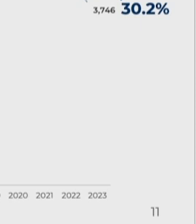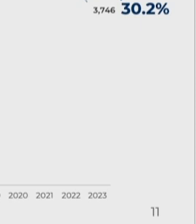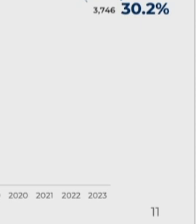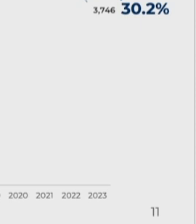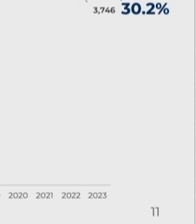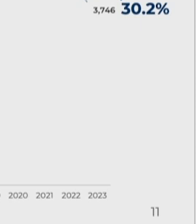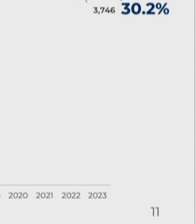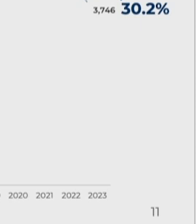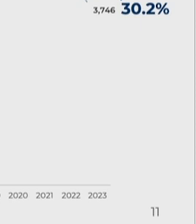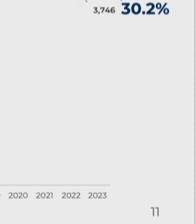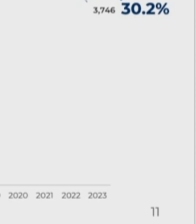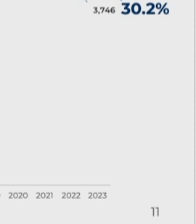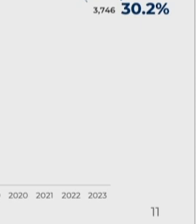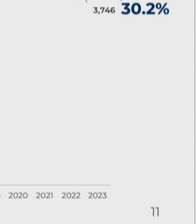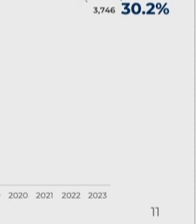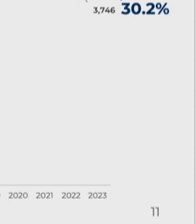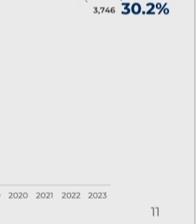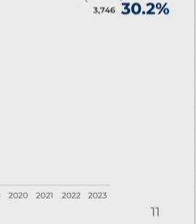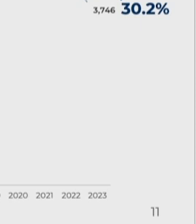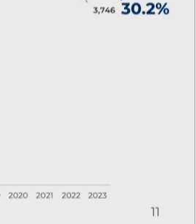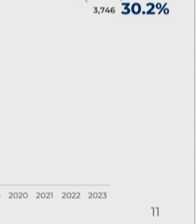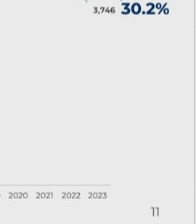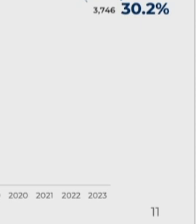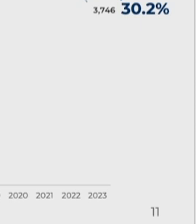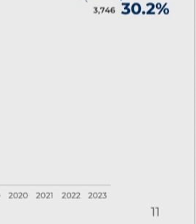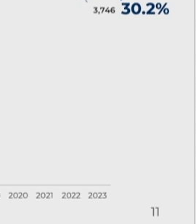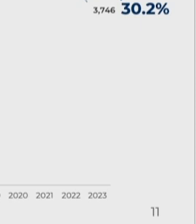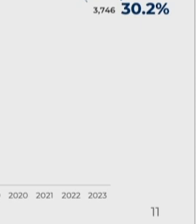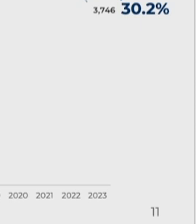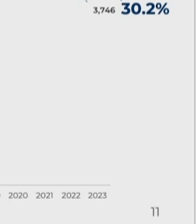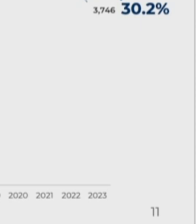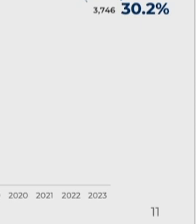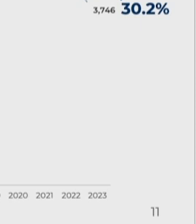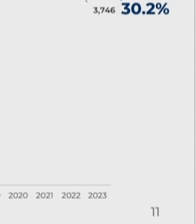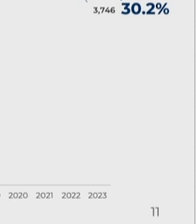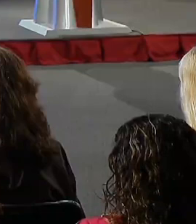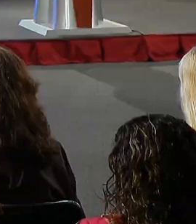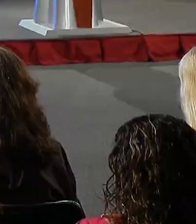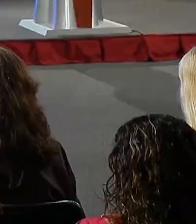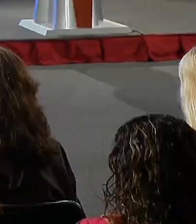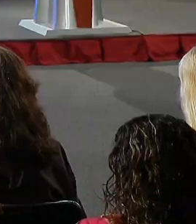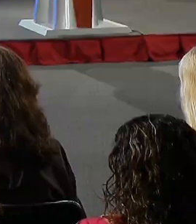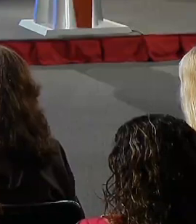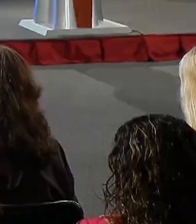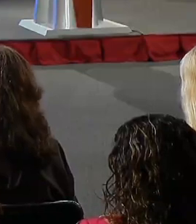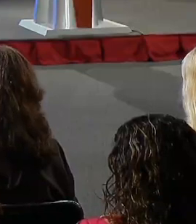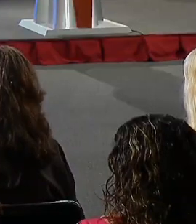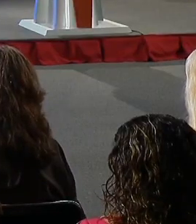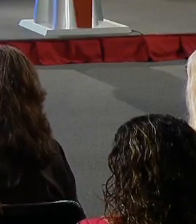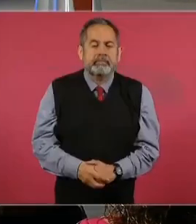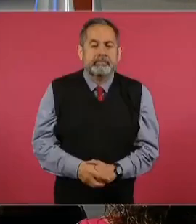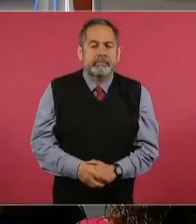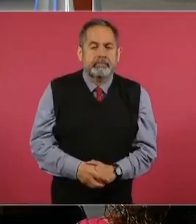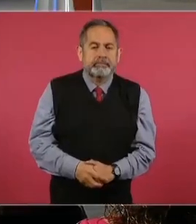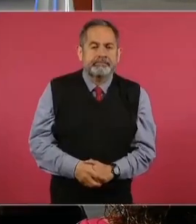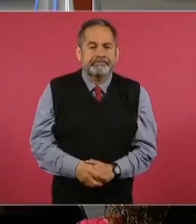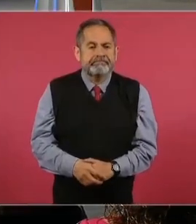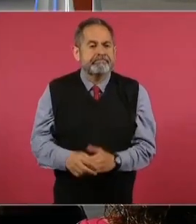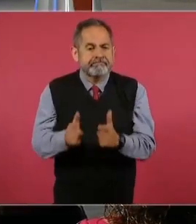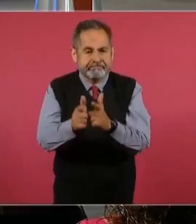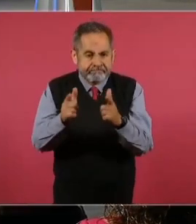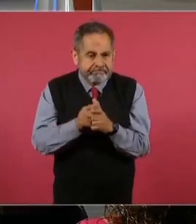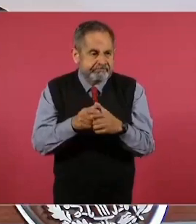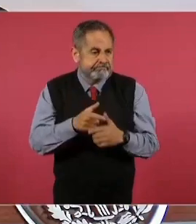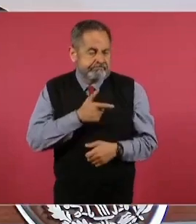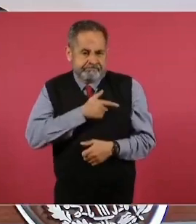una baja significativa, porque entramos ahí, pues, con el apoyo de las Fuerzas Armadas y la Guardia Nacional.